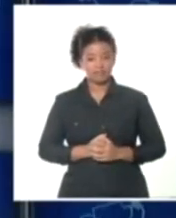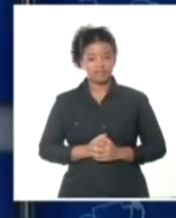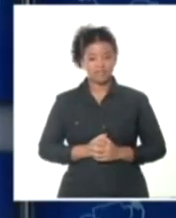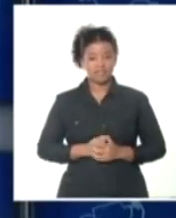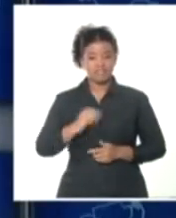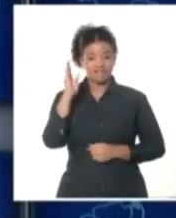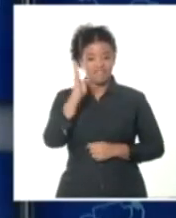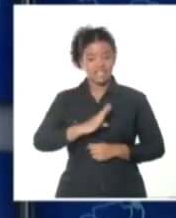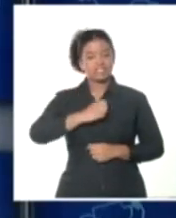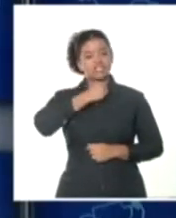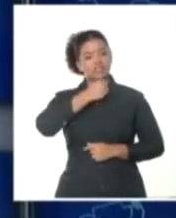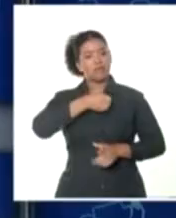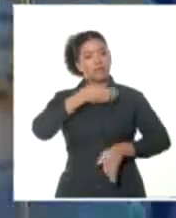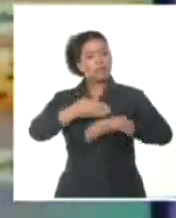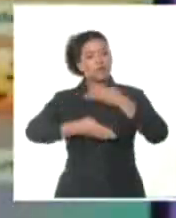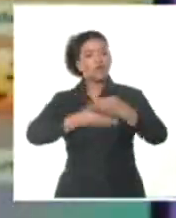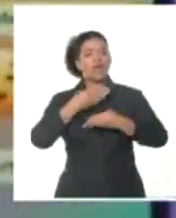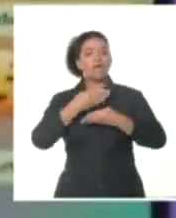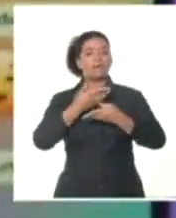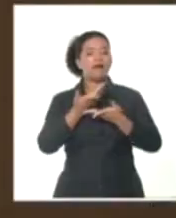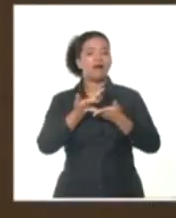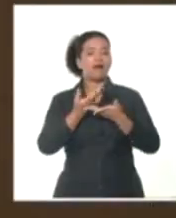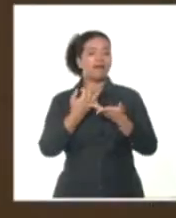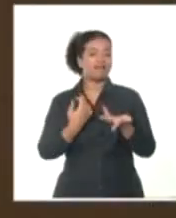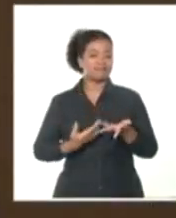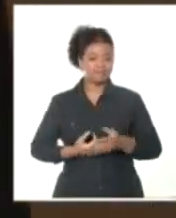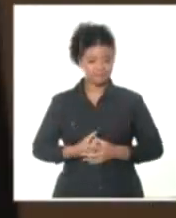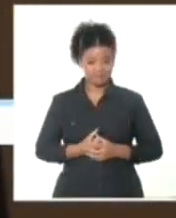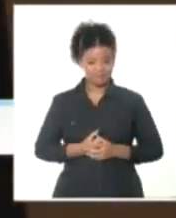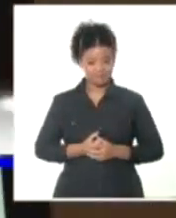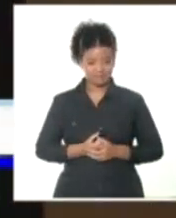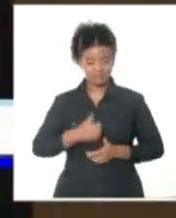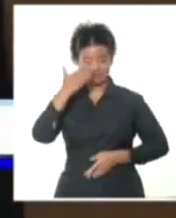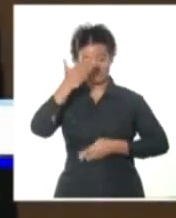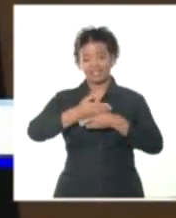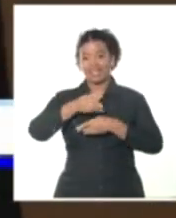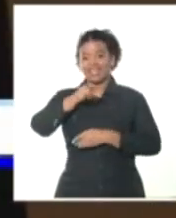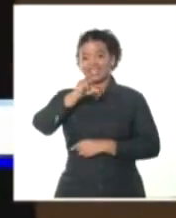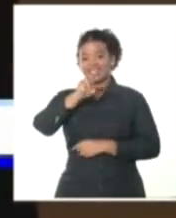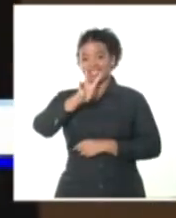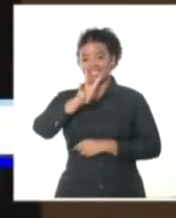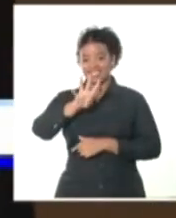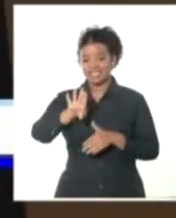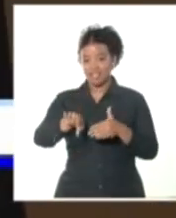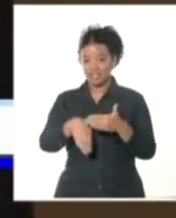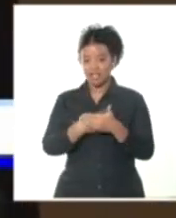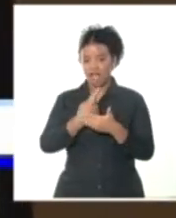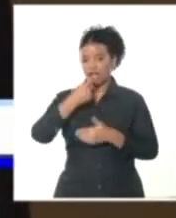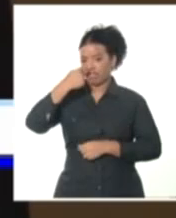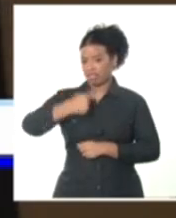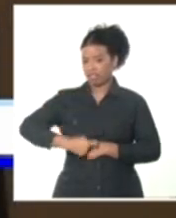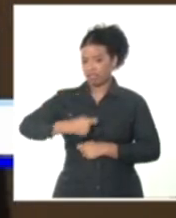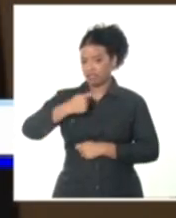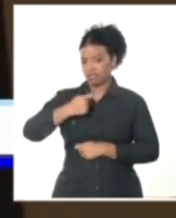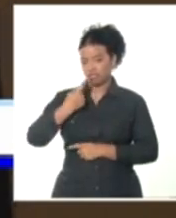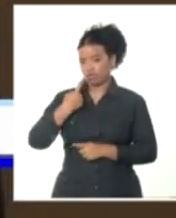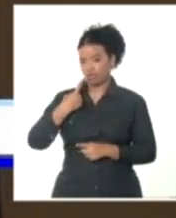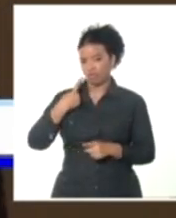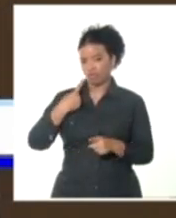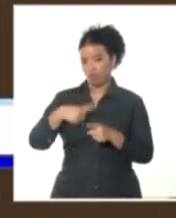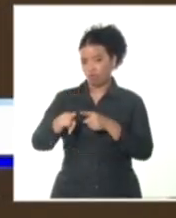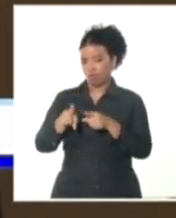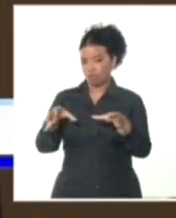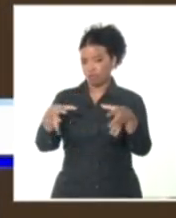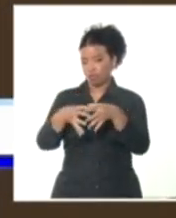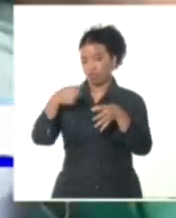La aplicación de mensajería estuvo bloqueada durante 13 días por decisión de otra corte de justicia. El nuevo dictamen mantiene una